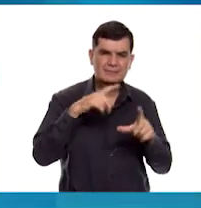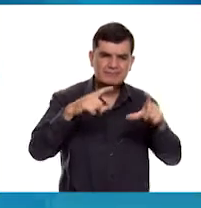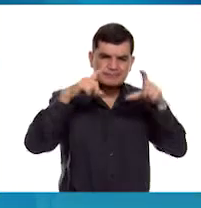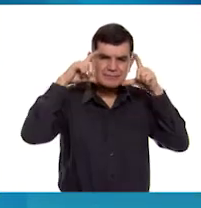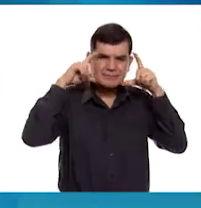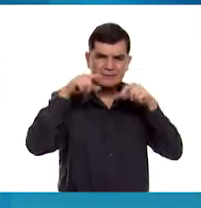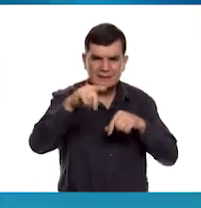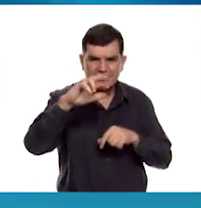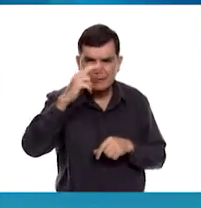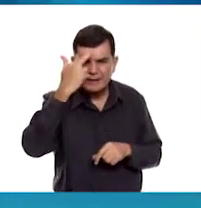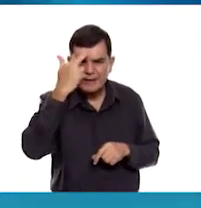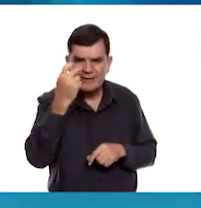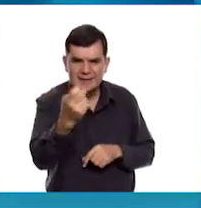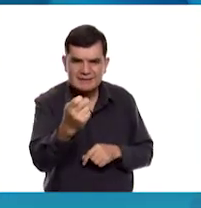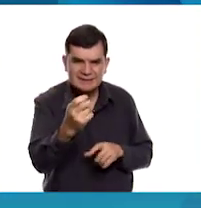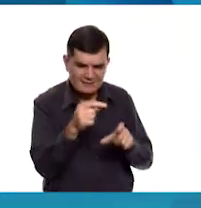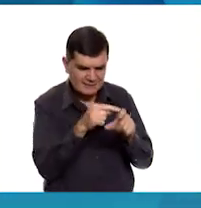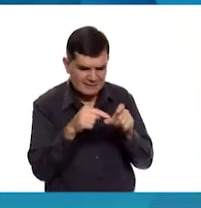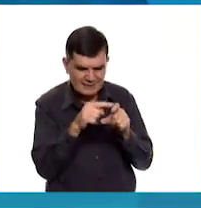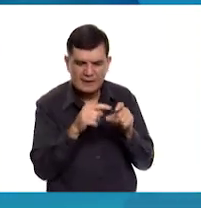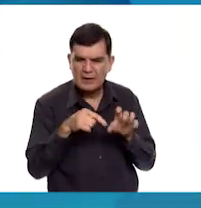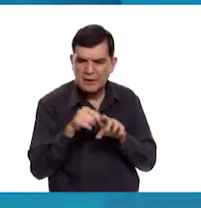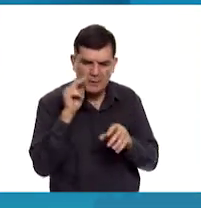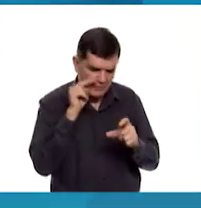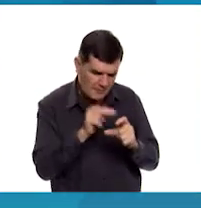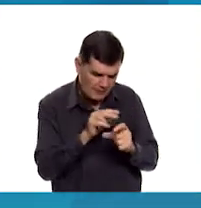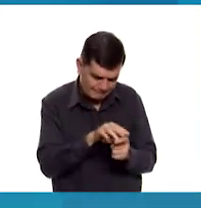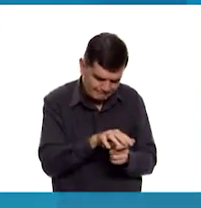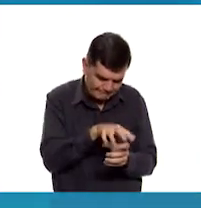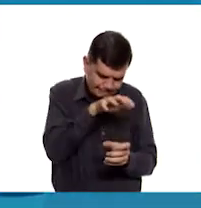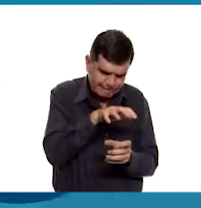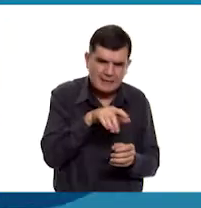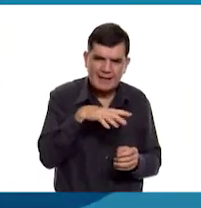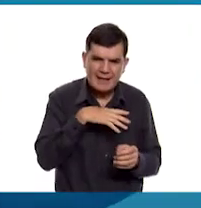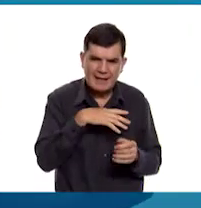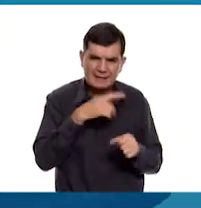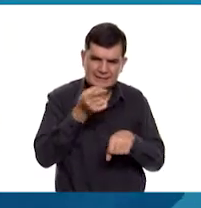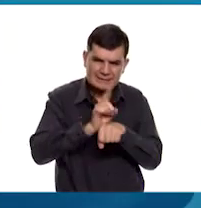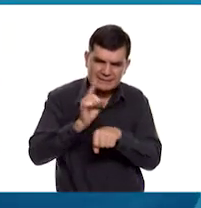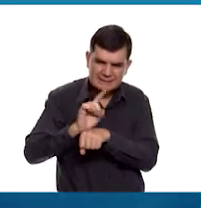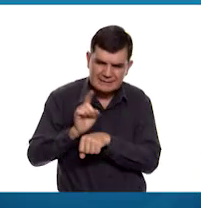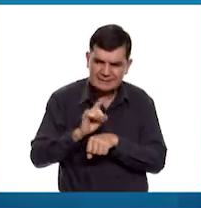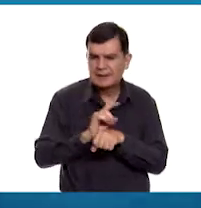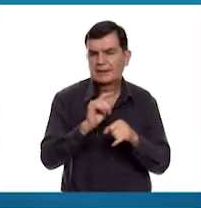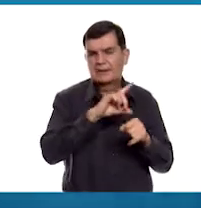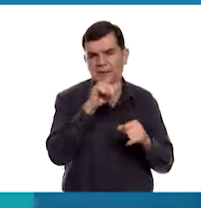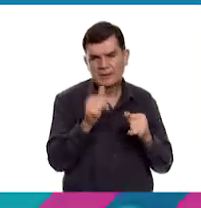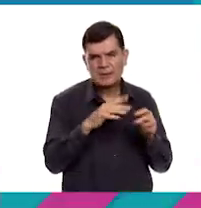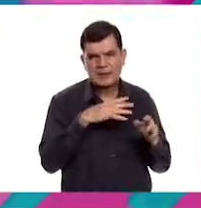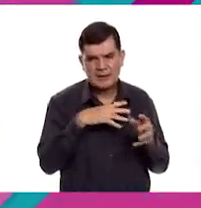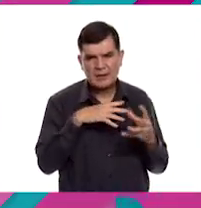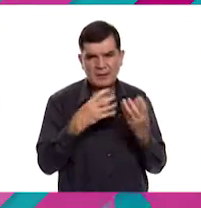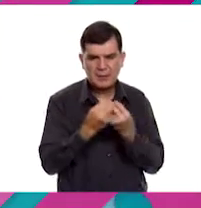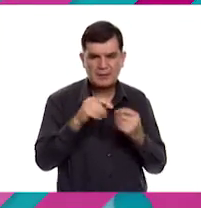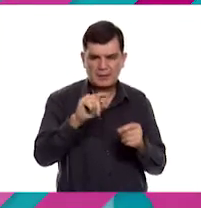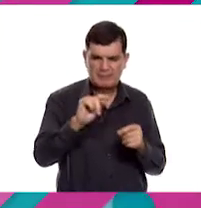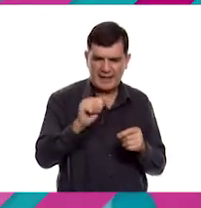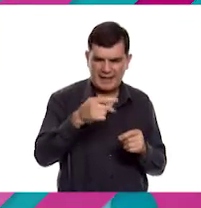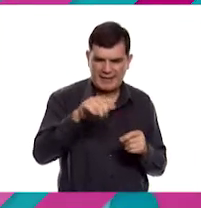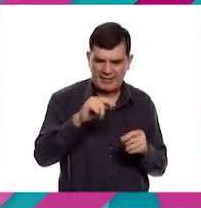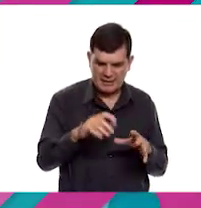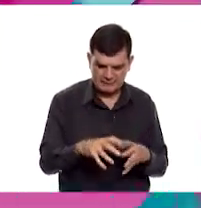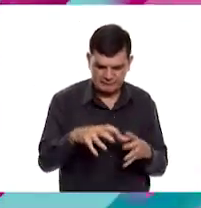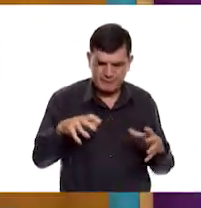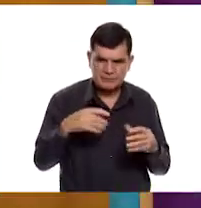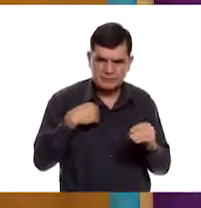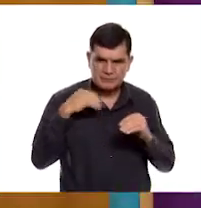Exacto. ¿Te acuerdas? Que con eso empezamos a ver cómo el relieve está en lo cotidiano y luego trabajamos con nuestra maqueta que